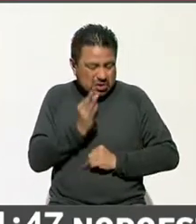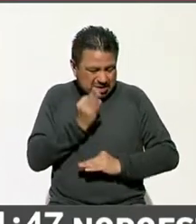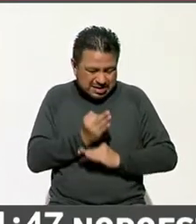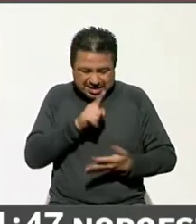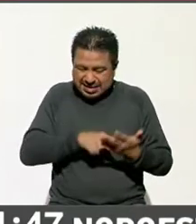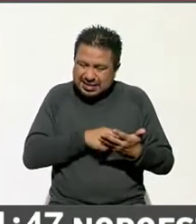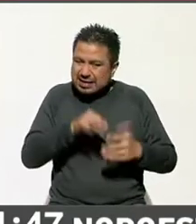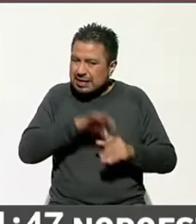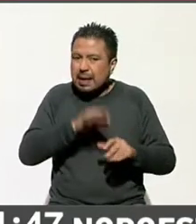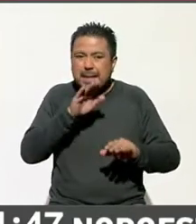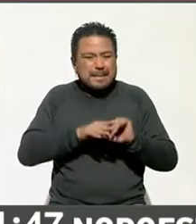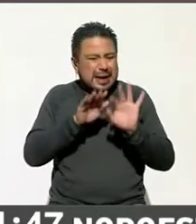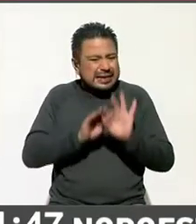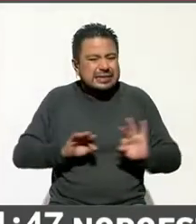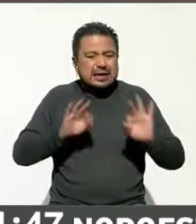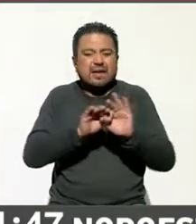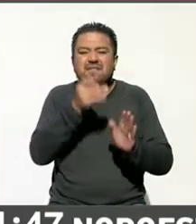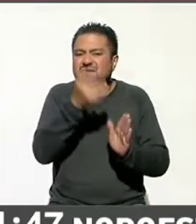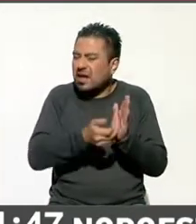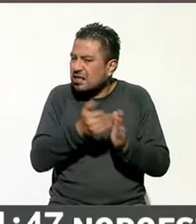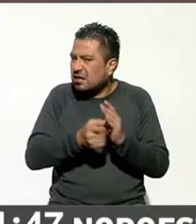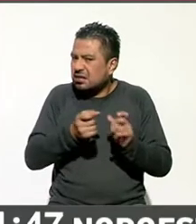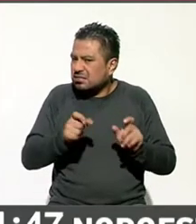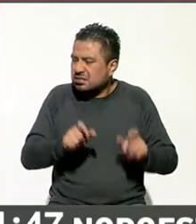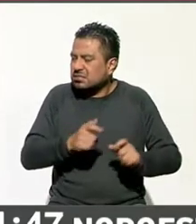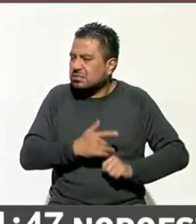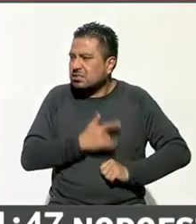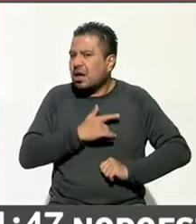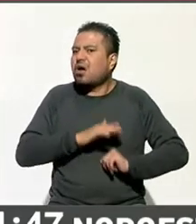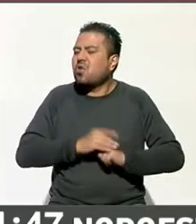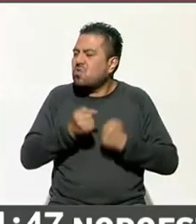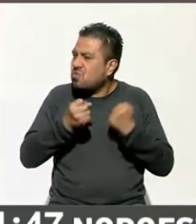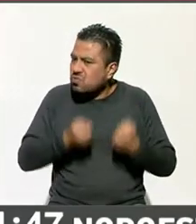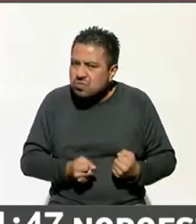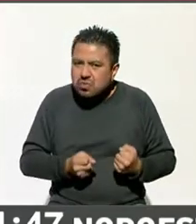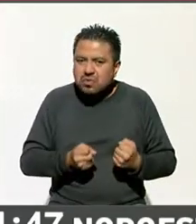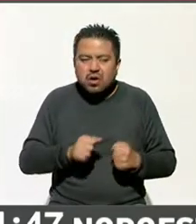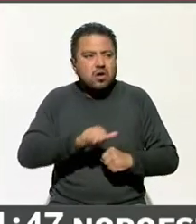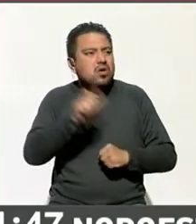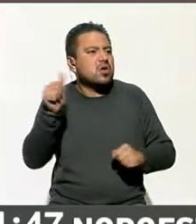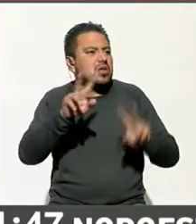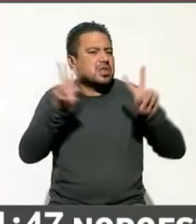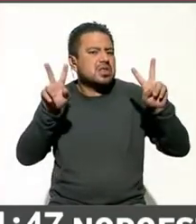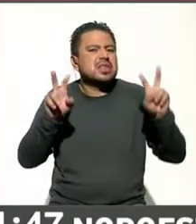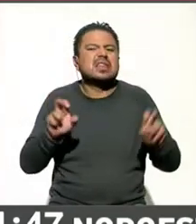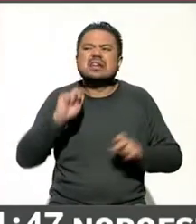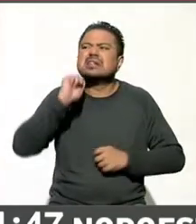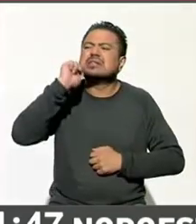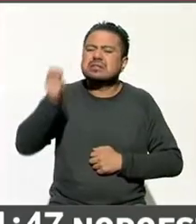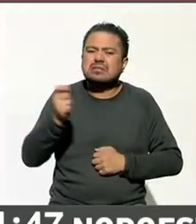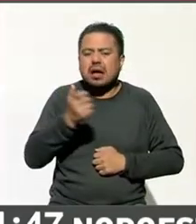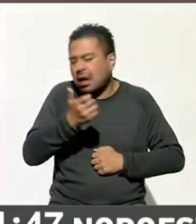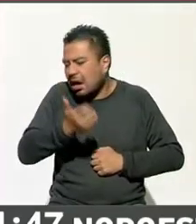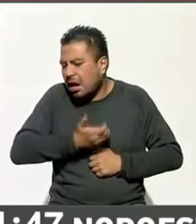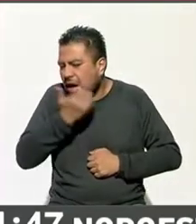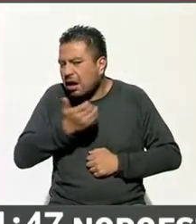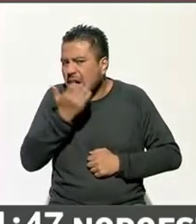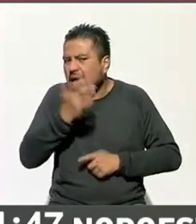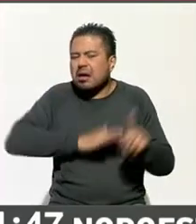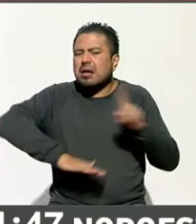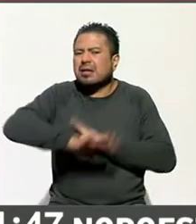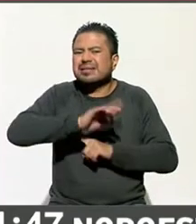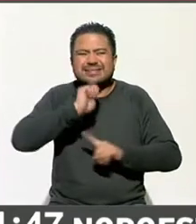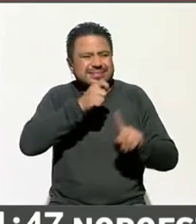más importante para el elector fue la inseguridad. En estos tres temas que han sido los que tradicionalmente han